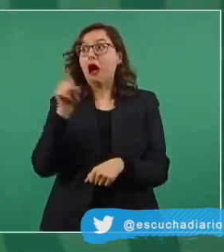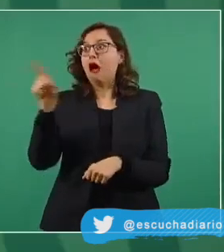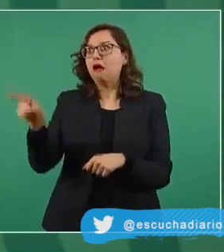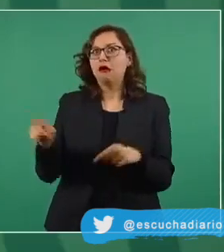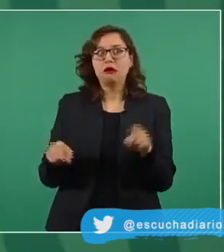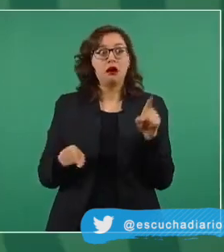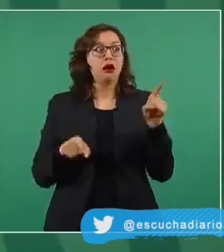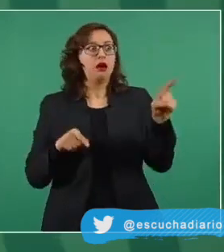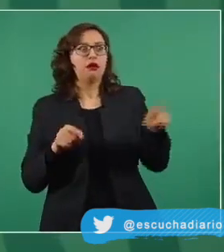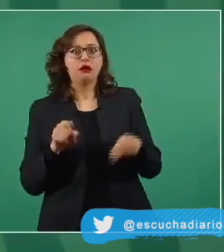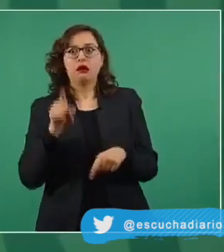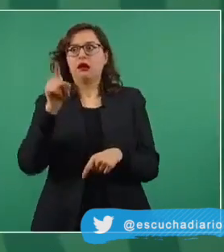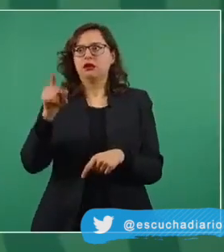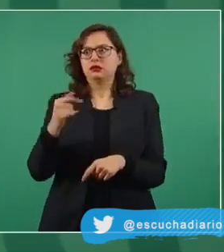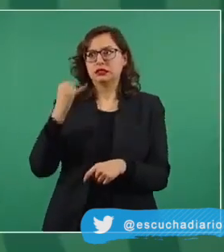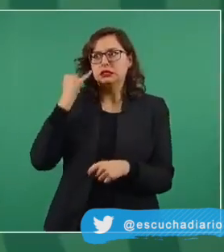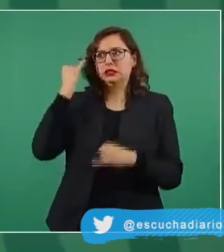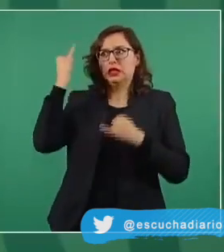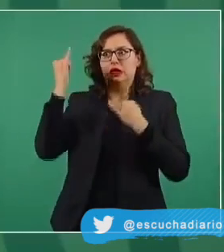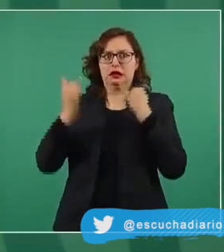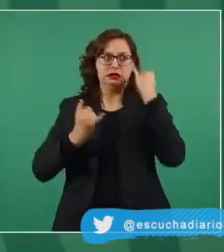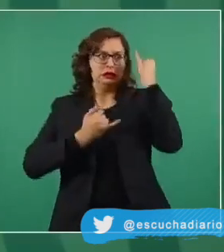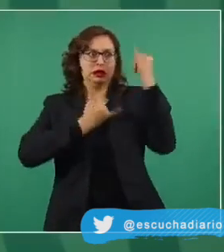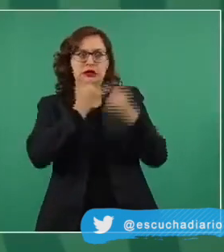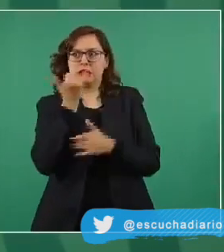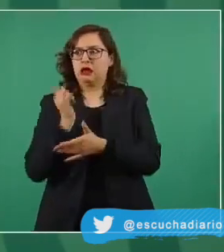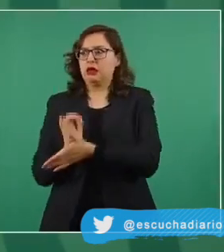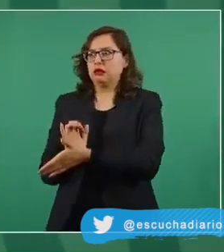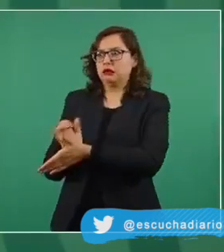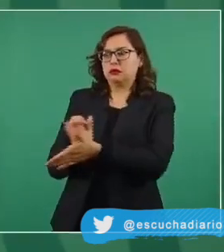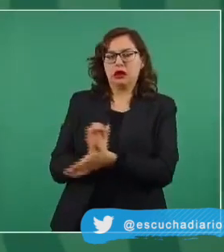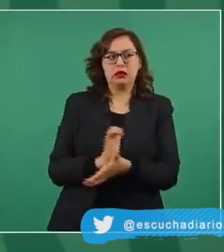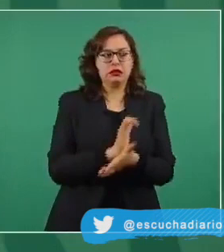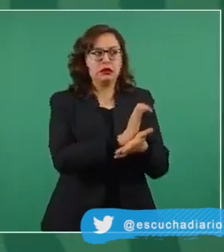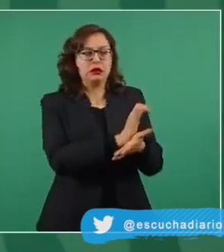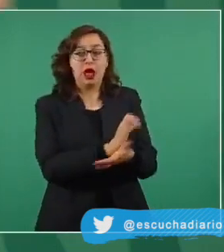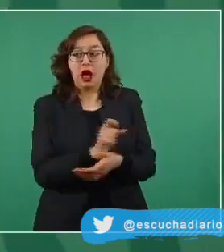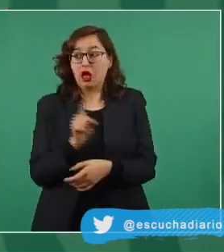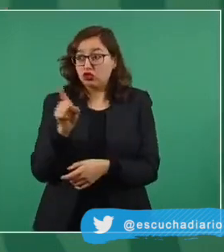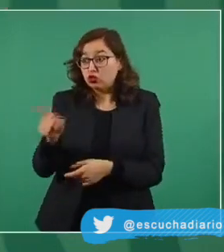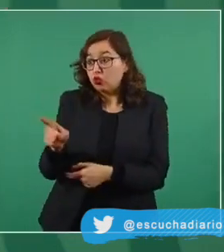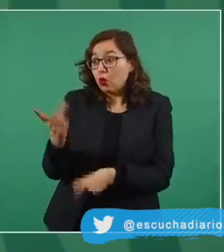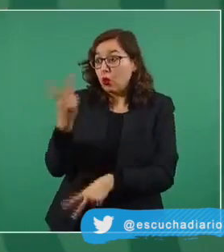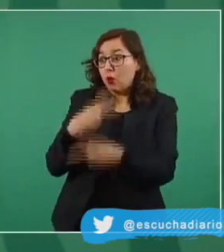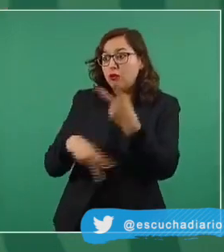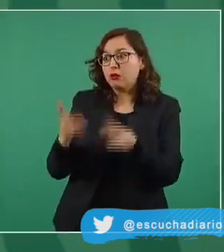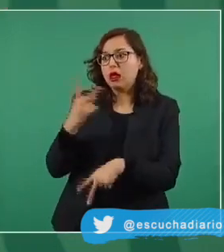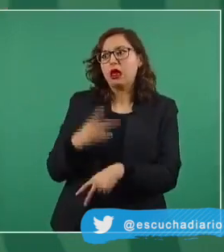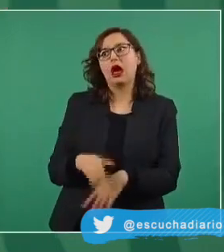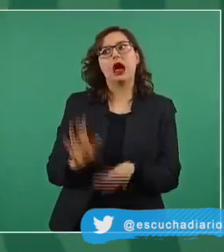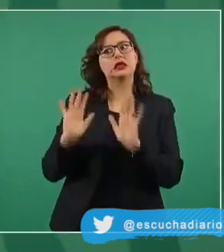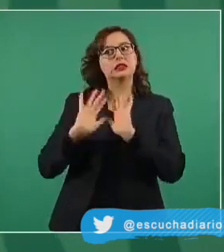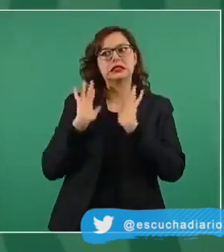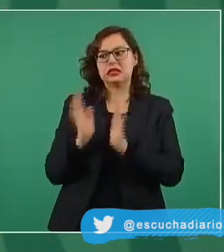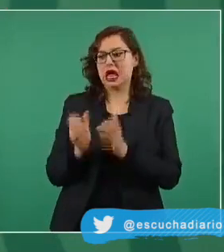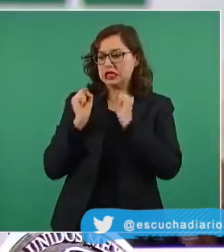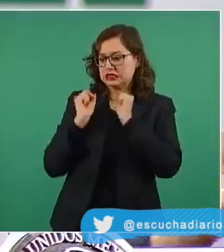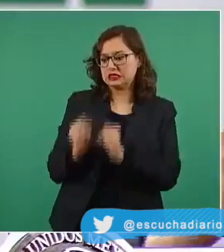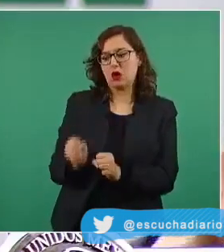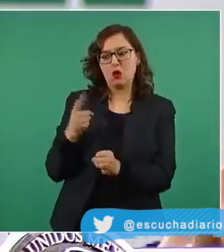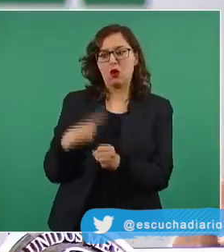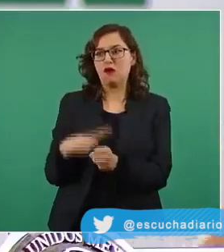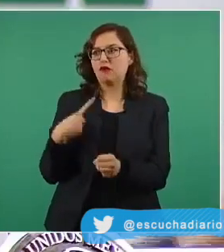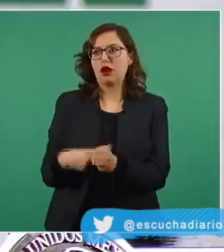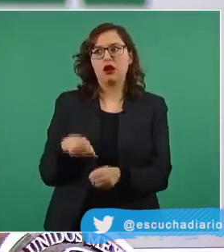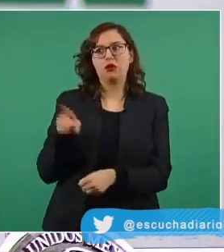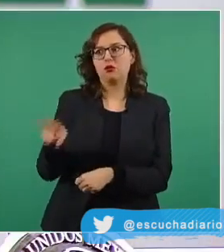California Sur, Yucatán, Sonora, Tamaulipas, Guanajuato, Oaxaca, Nayarit, Hidalgo y